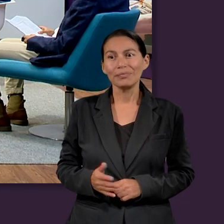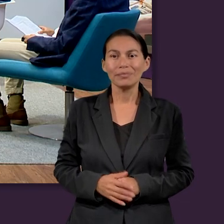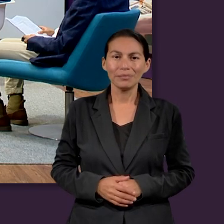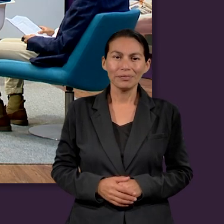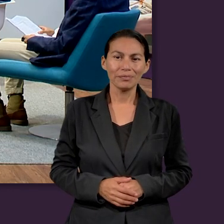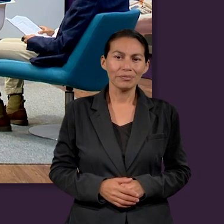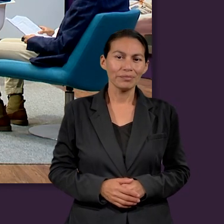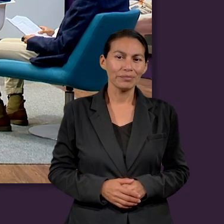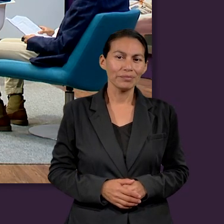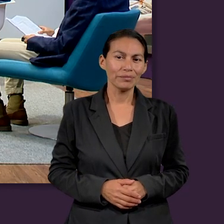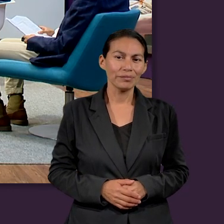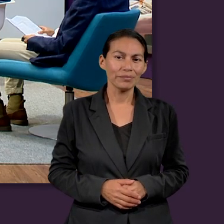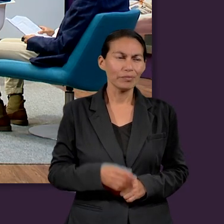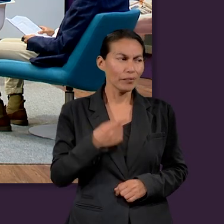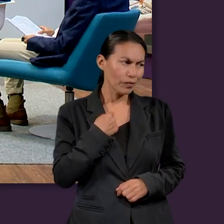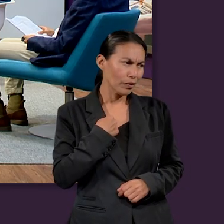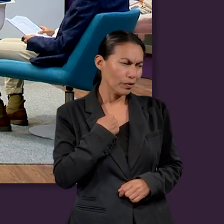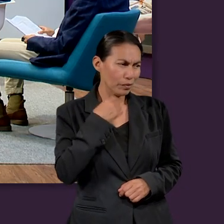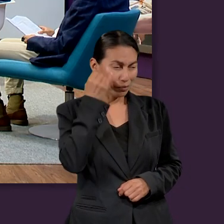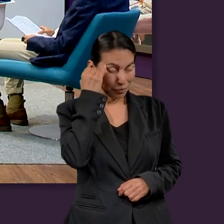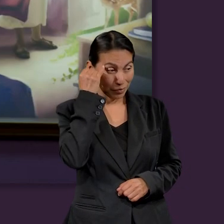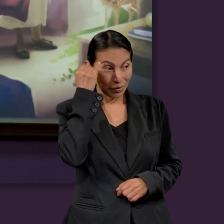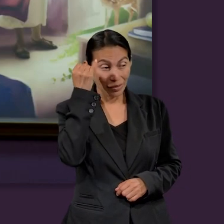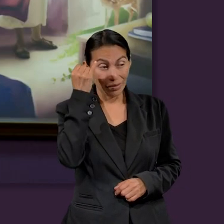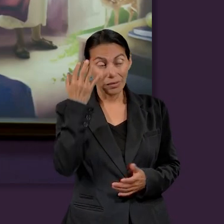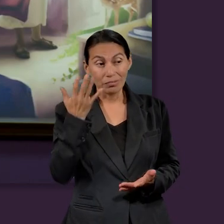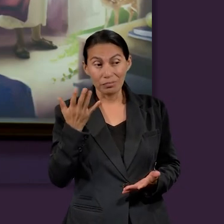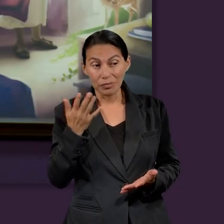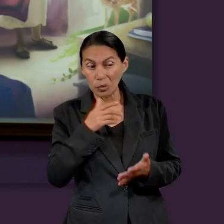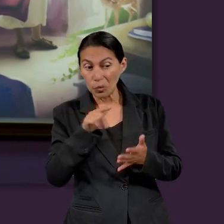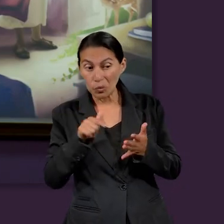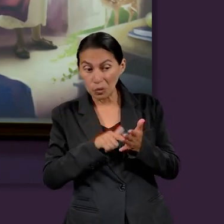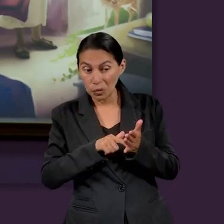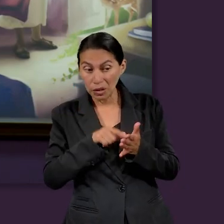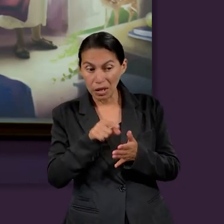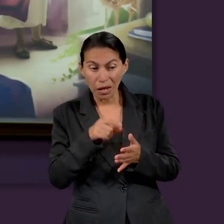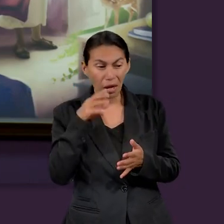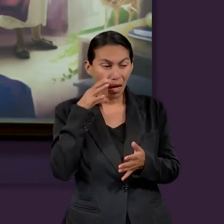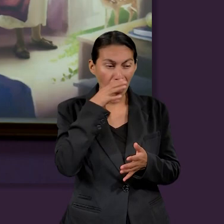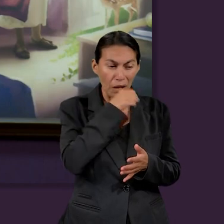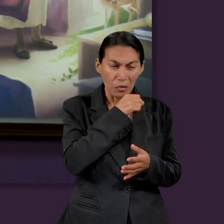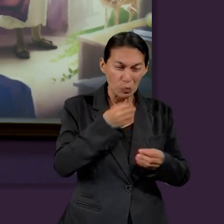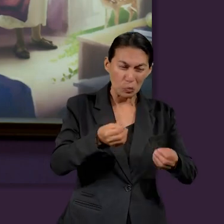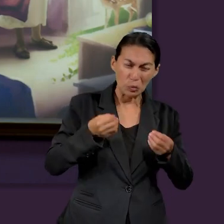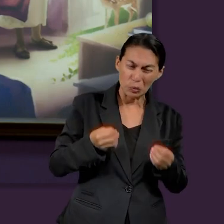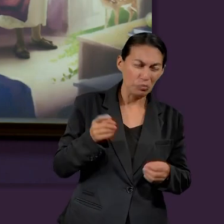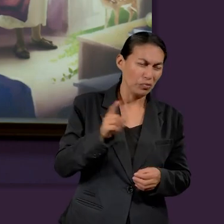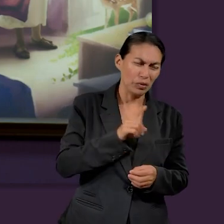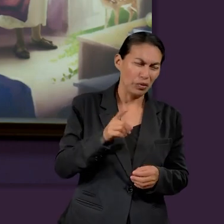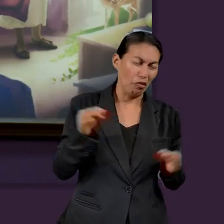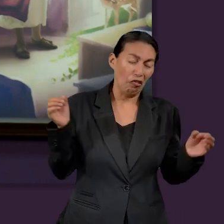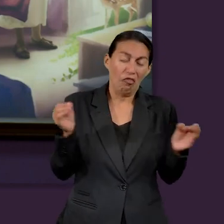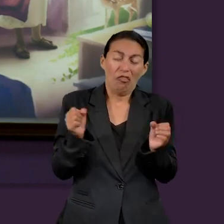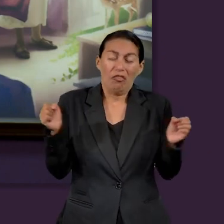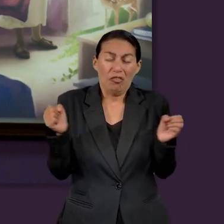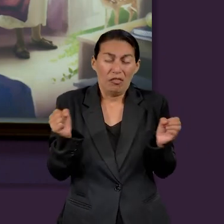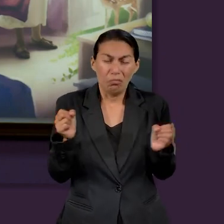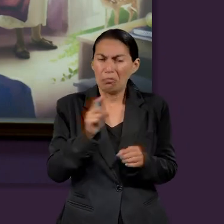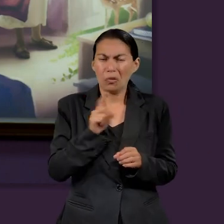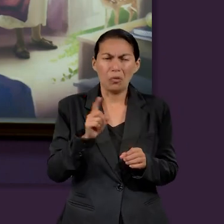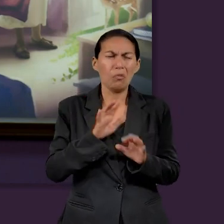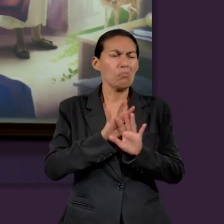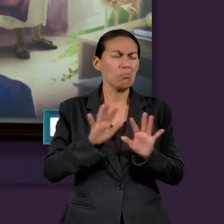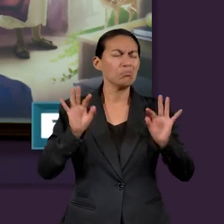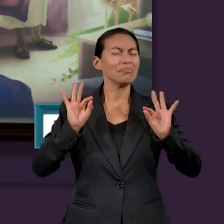Este, yo me lo imagino como un lugar que no hacía ni mucho calor, ni mucho